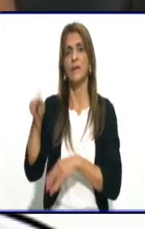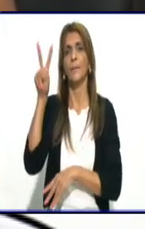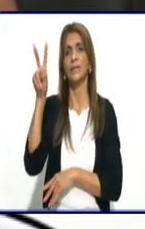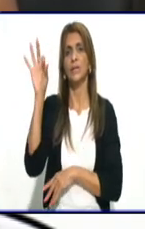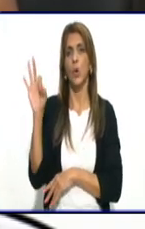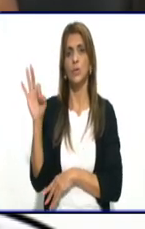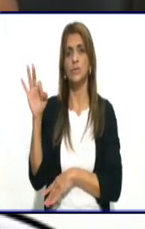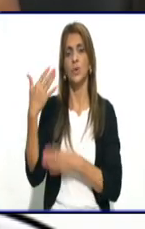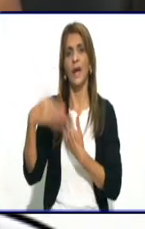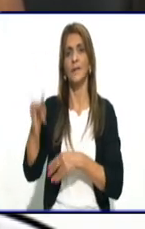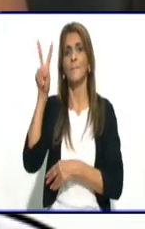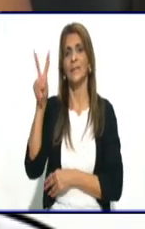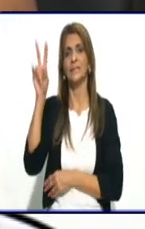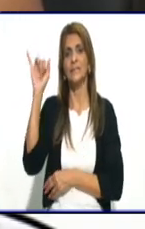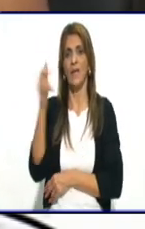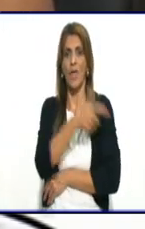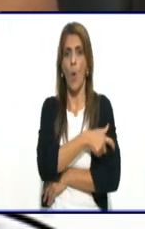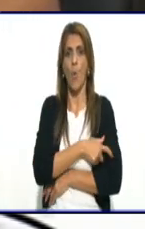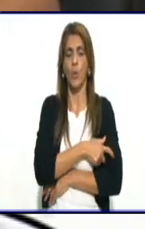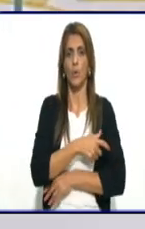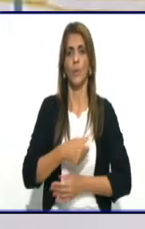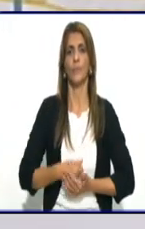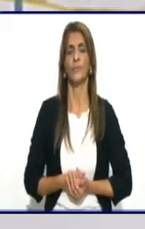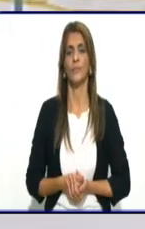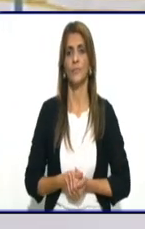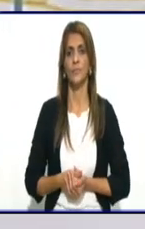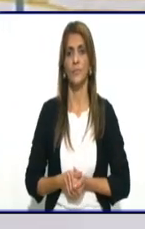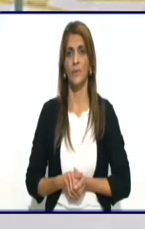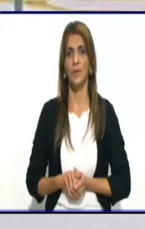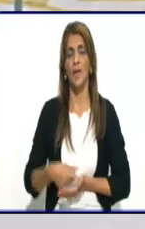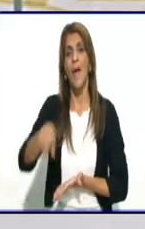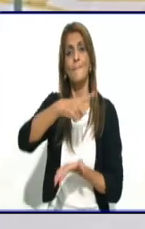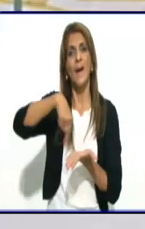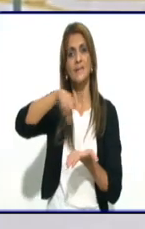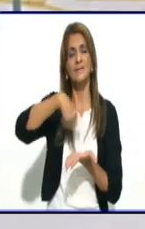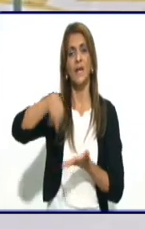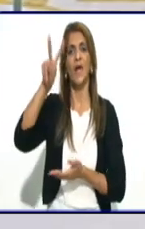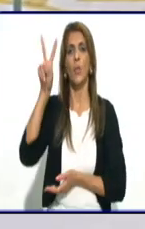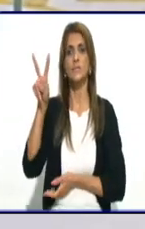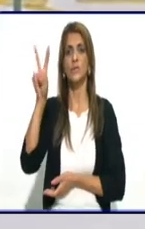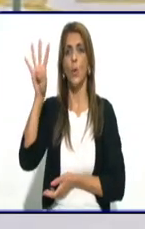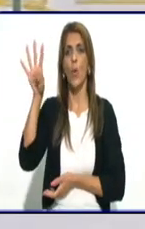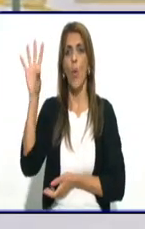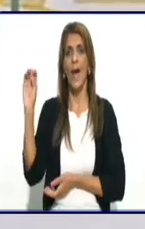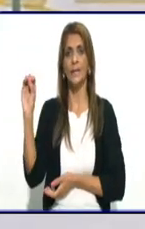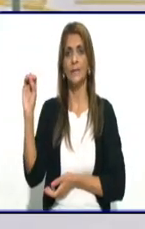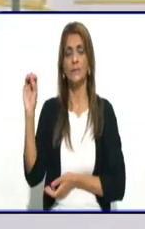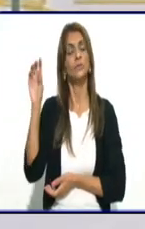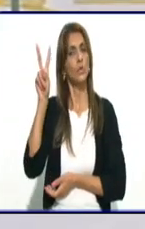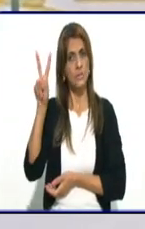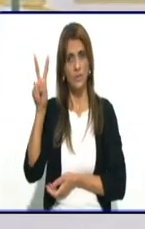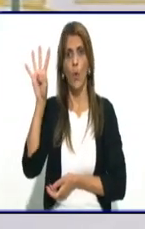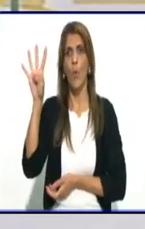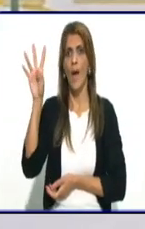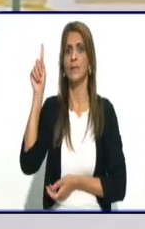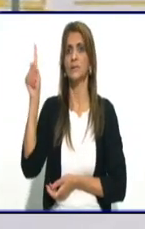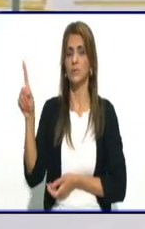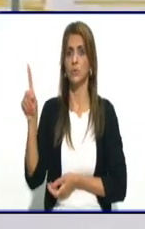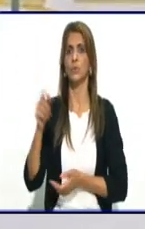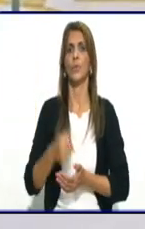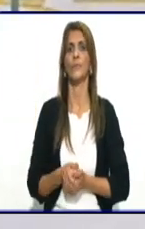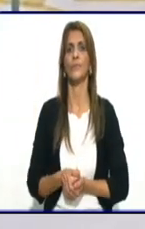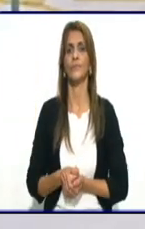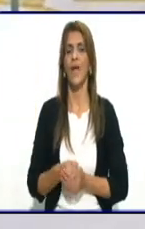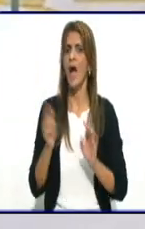calle 26 de julio. La manzana 241. Esto es Camilo Cienfuegos. No, esto es